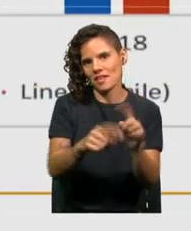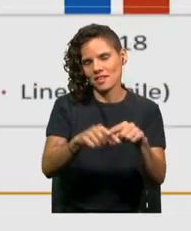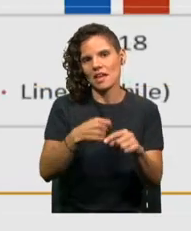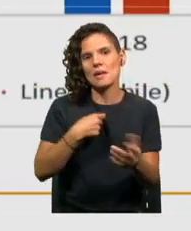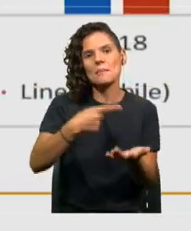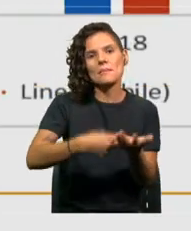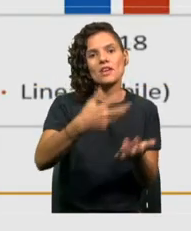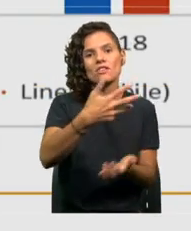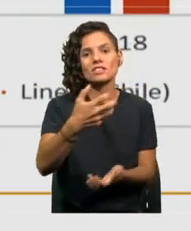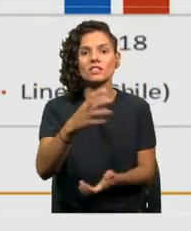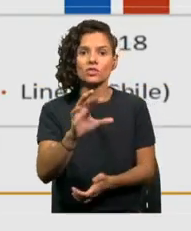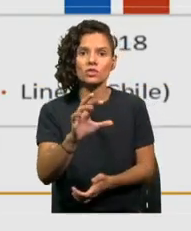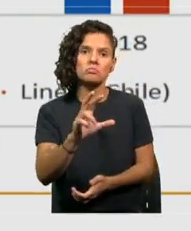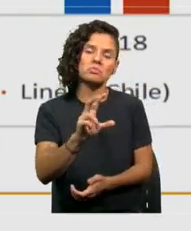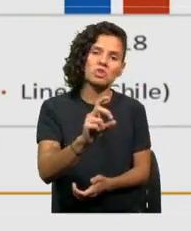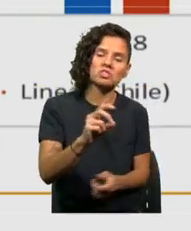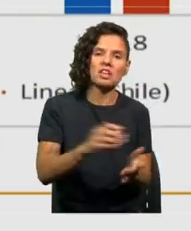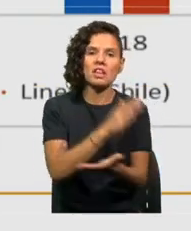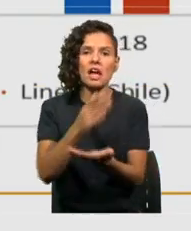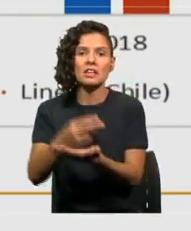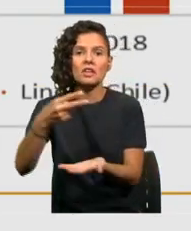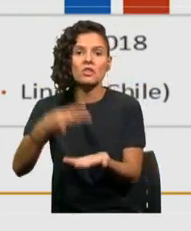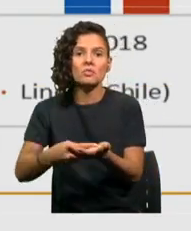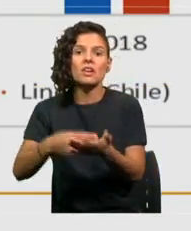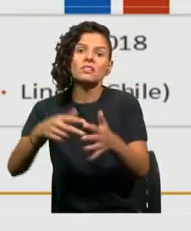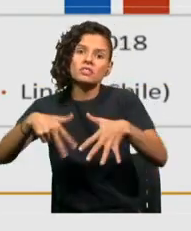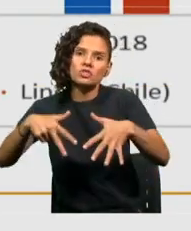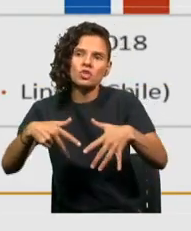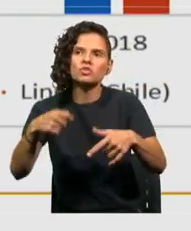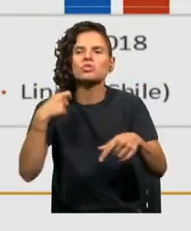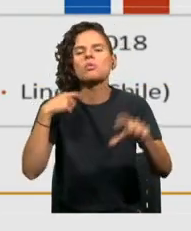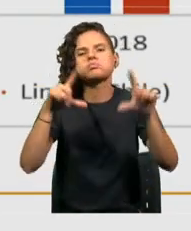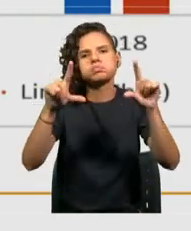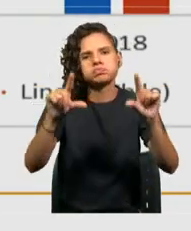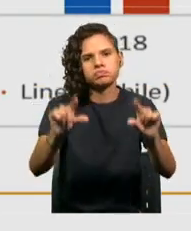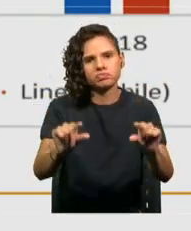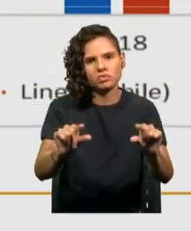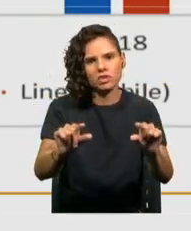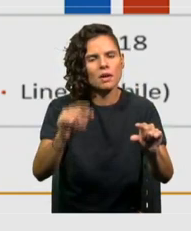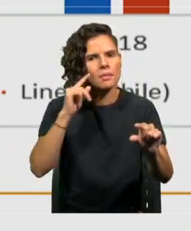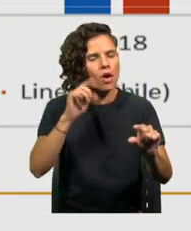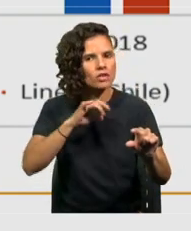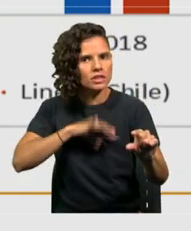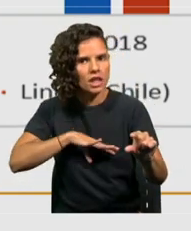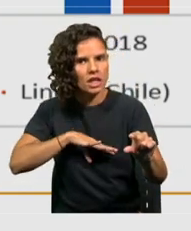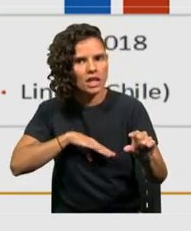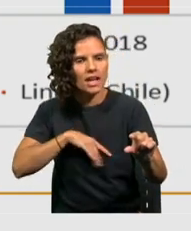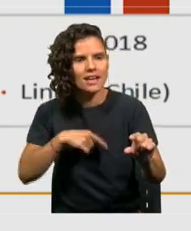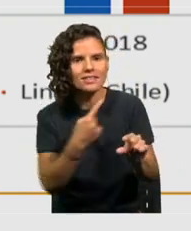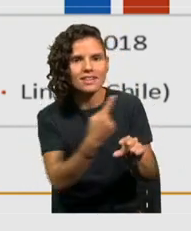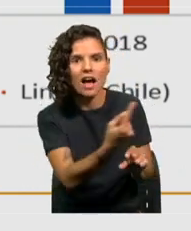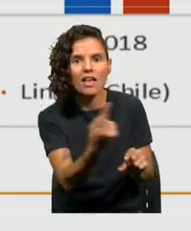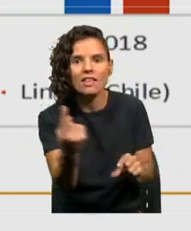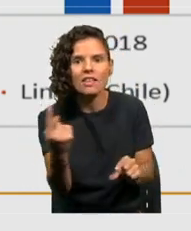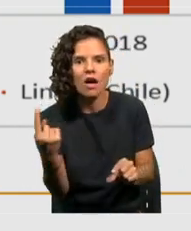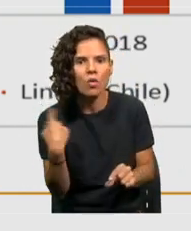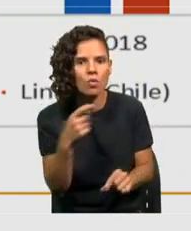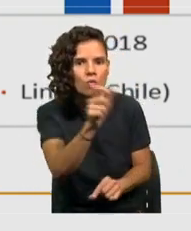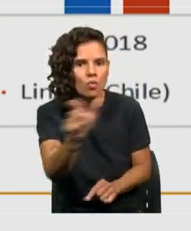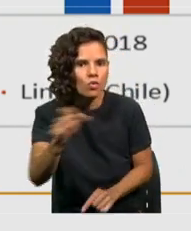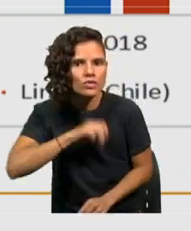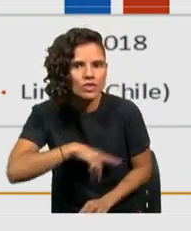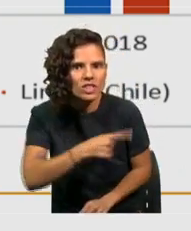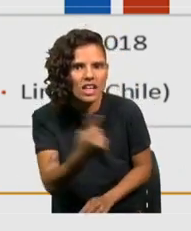a 2018, desde el 56 a 48. Y en Chile las emisiones per cápita, o sea, lo que cada chileno